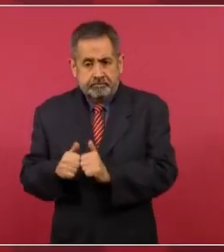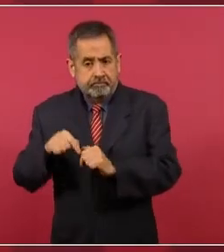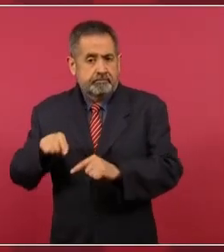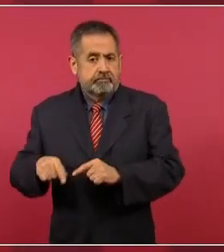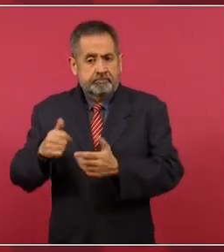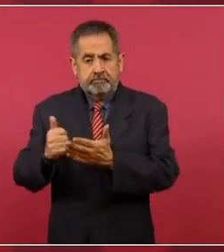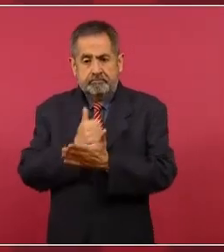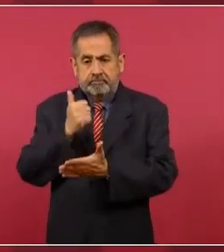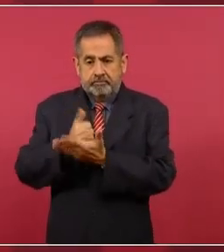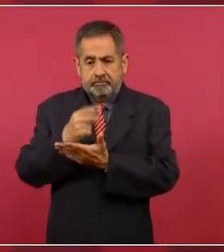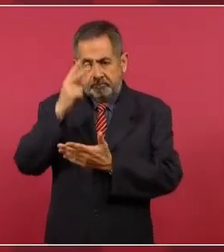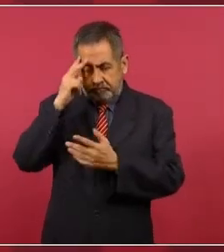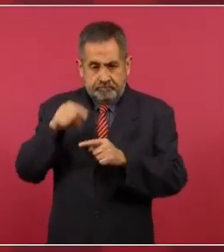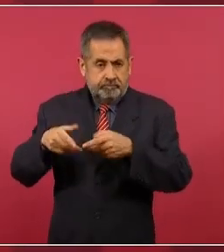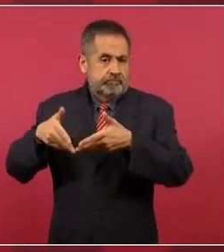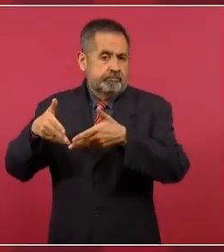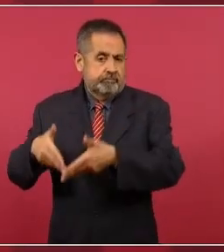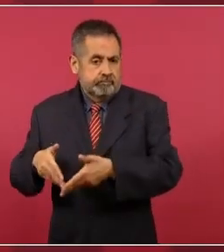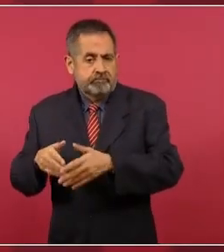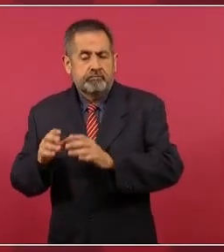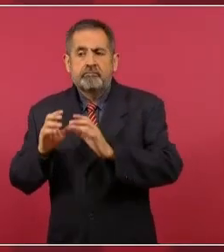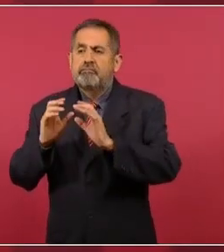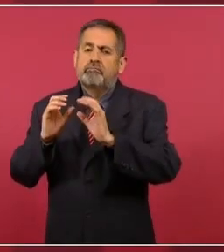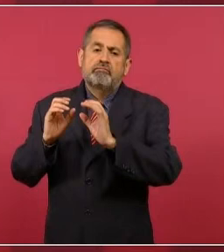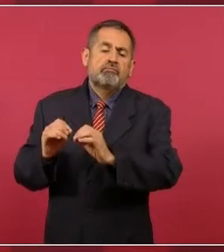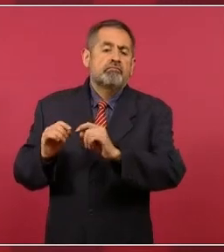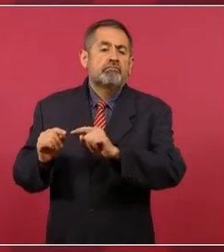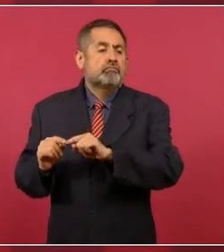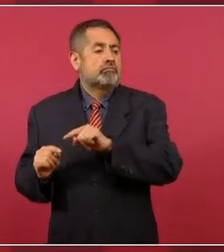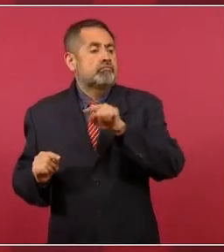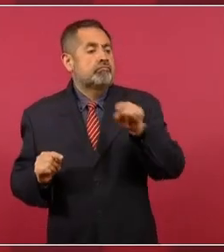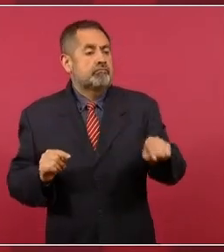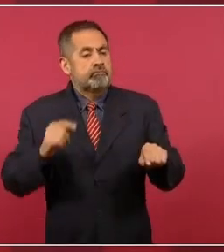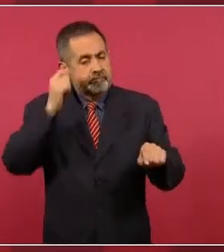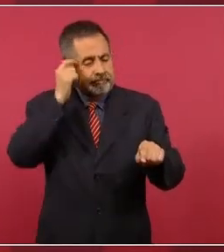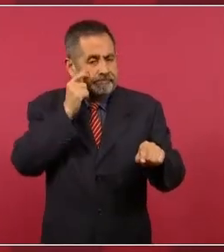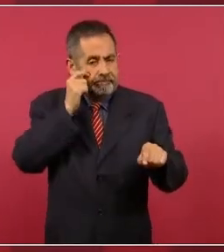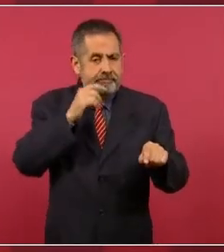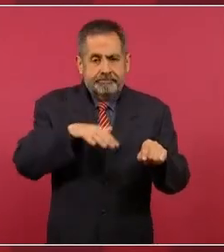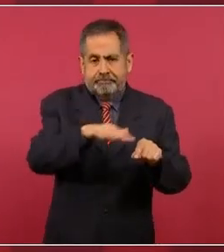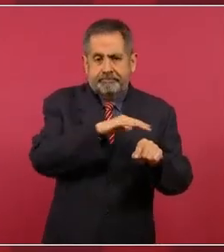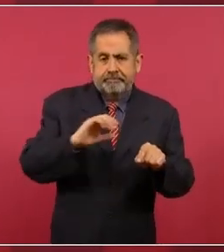en la Ciudad de México o va a Chilpancingo.